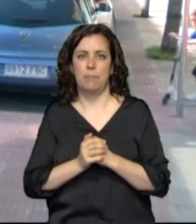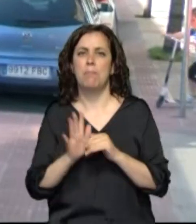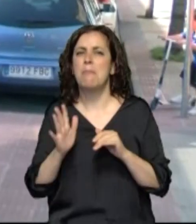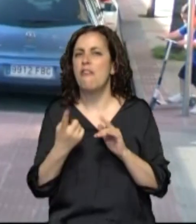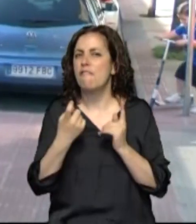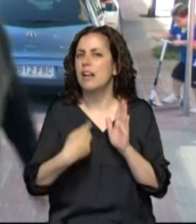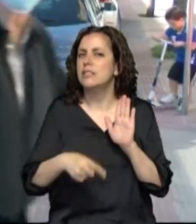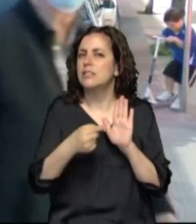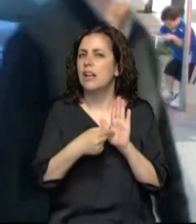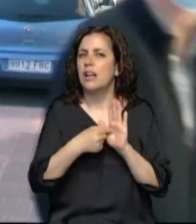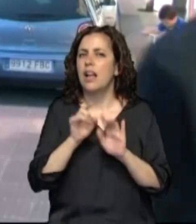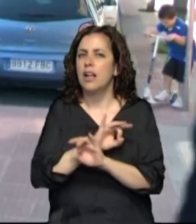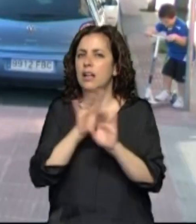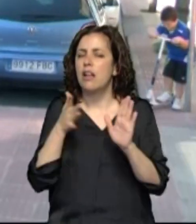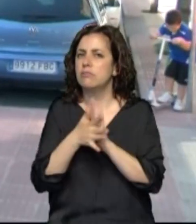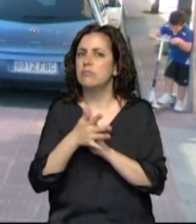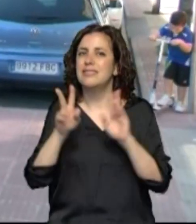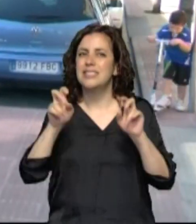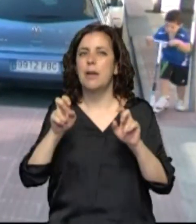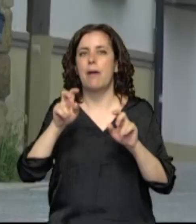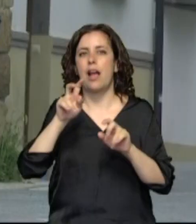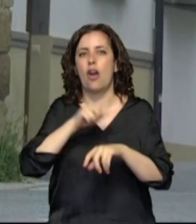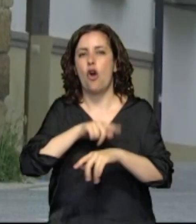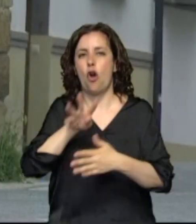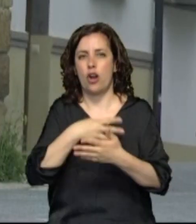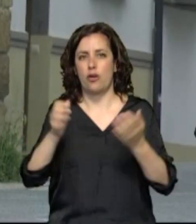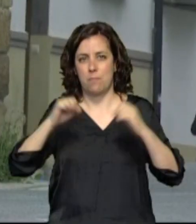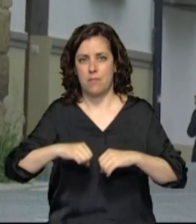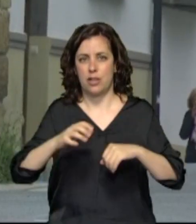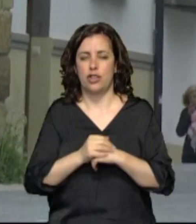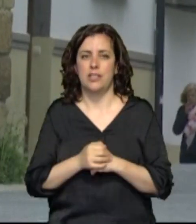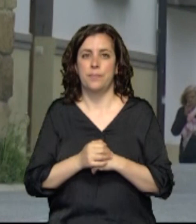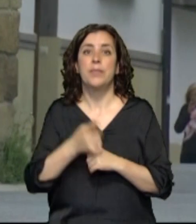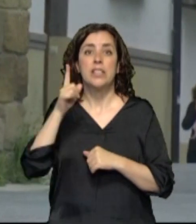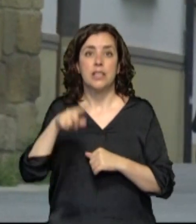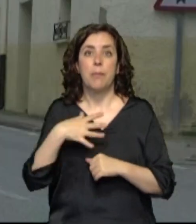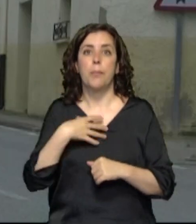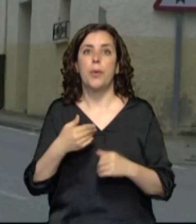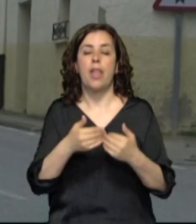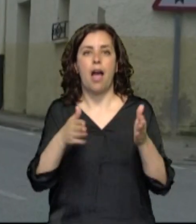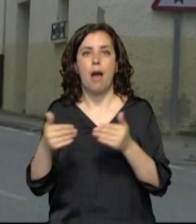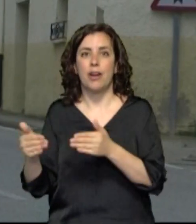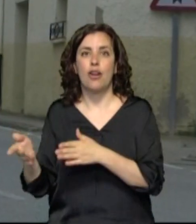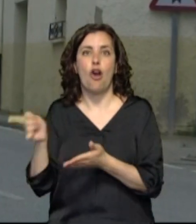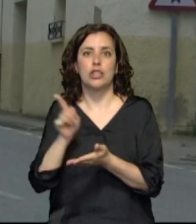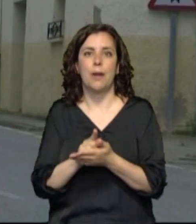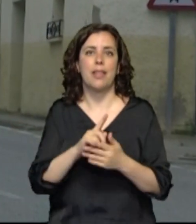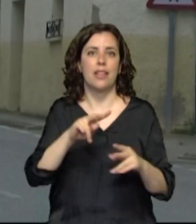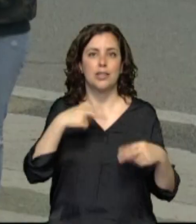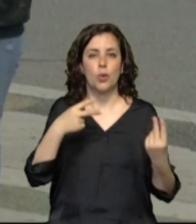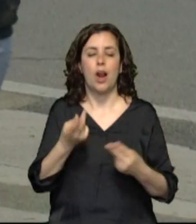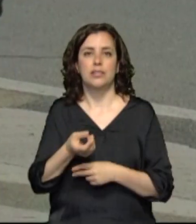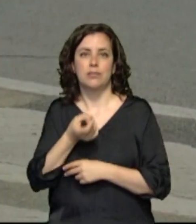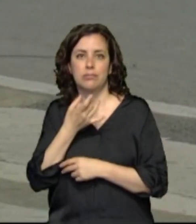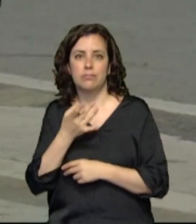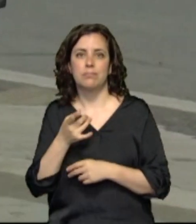exclusivas para las personas mayores. También se podrán reabrir al público con condicionantes los establecimientos de hostelería y restauración para consumo en el